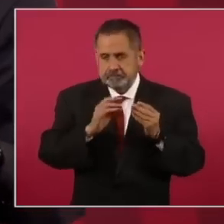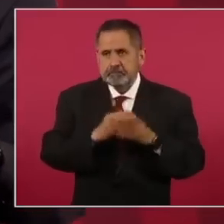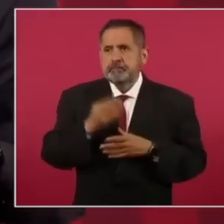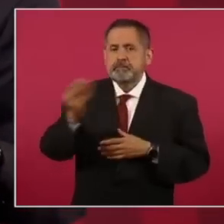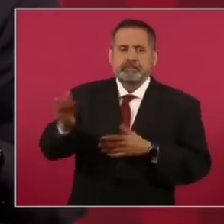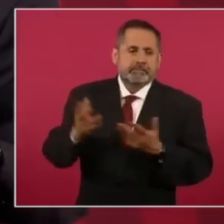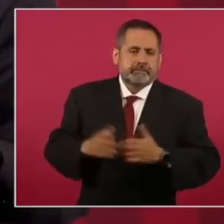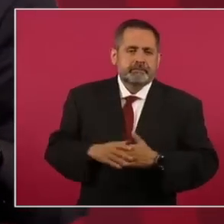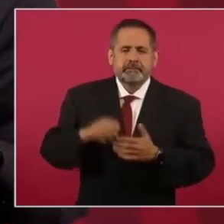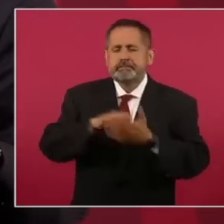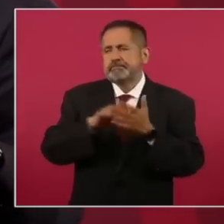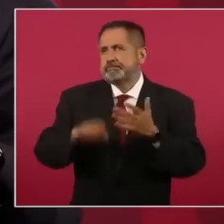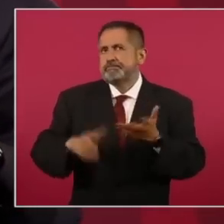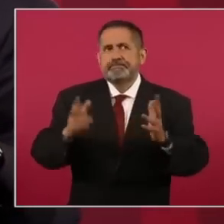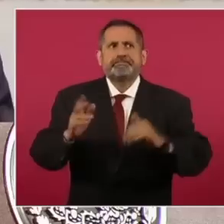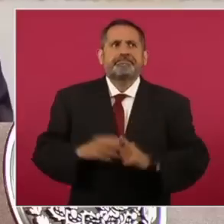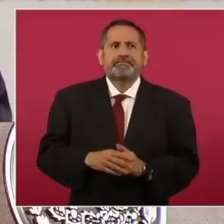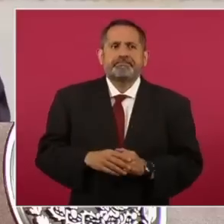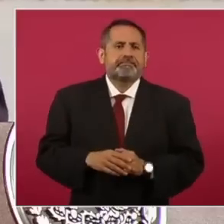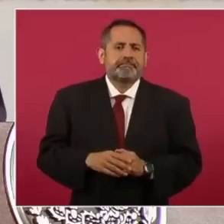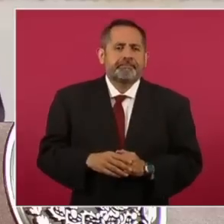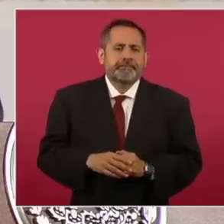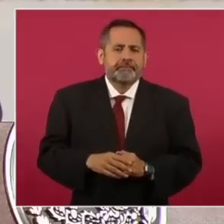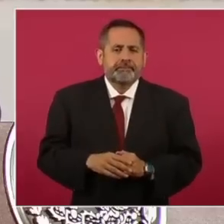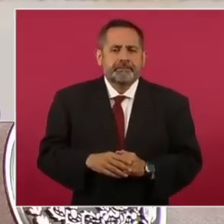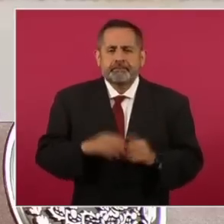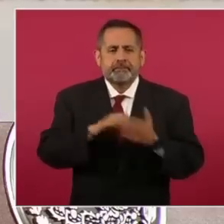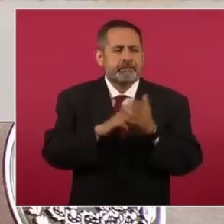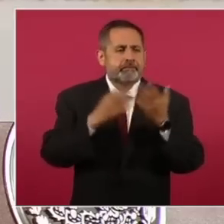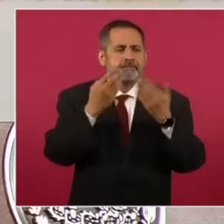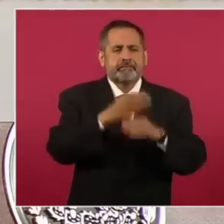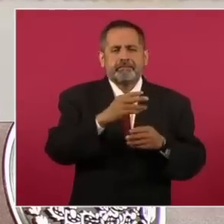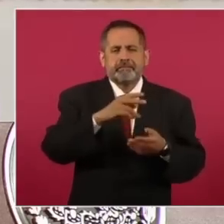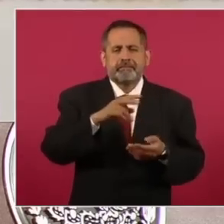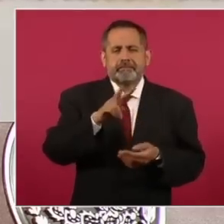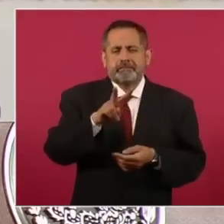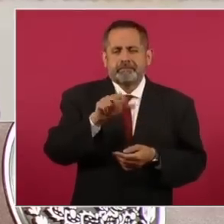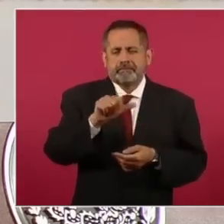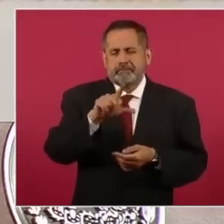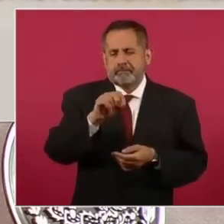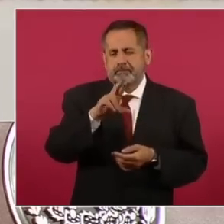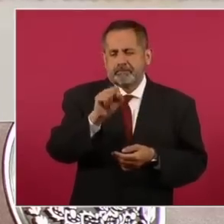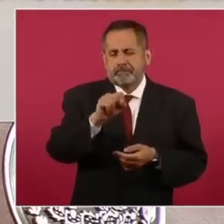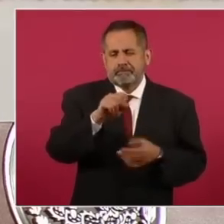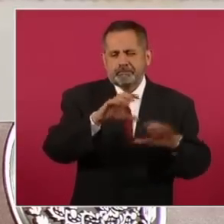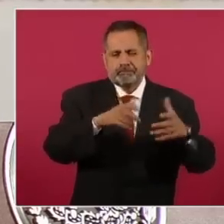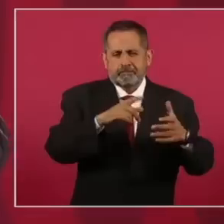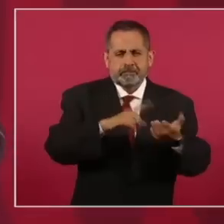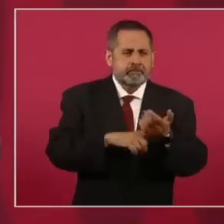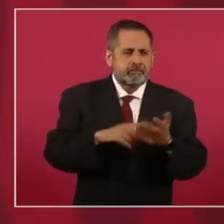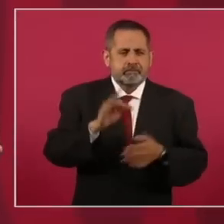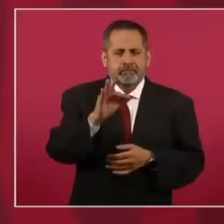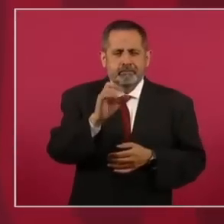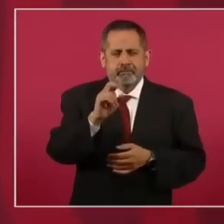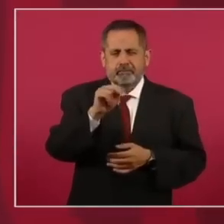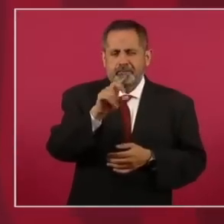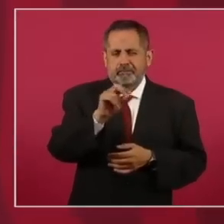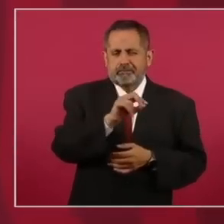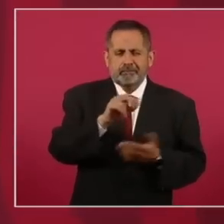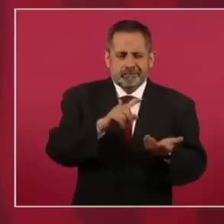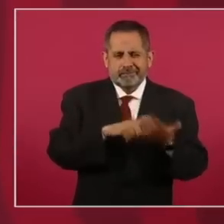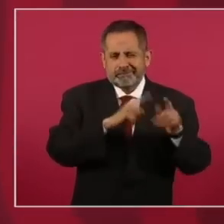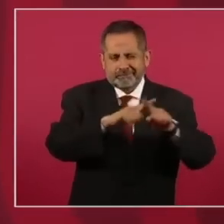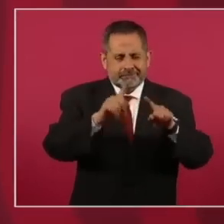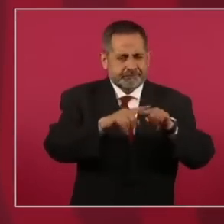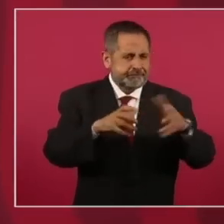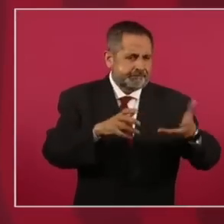una institución de valores, los fondos, todas